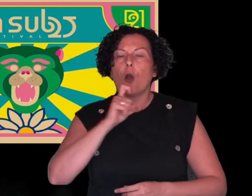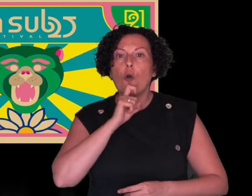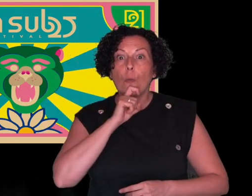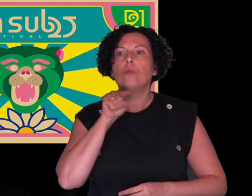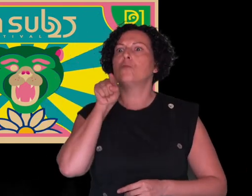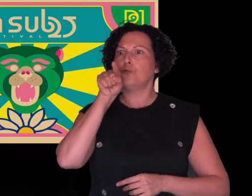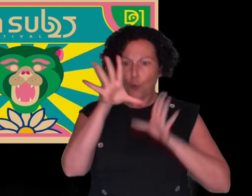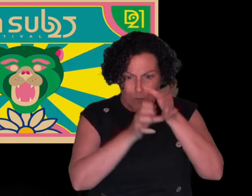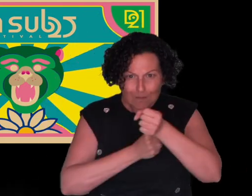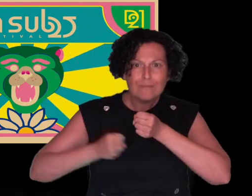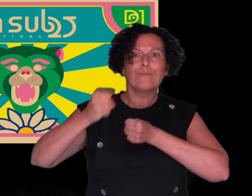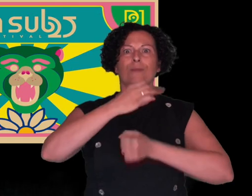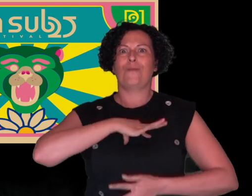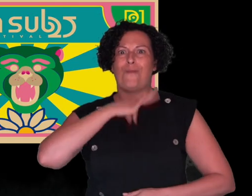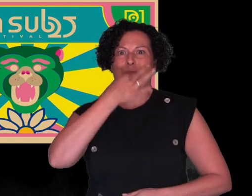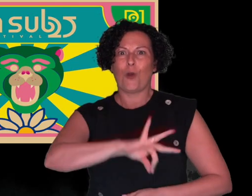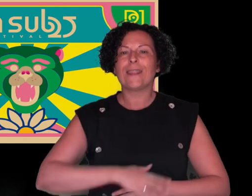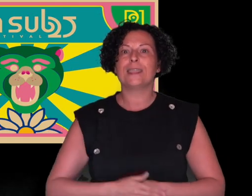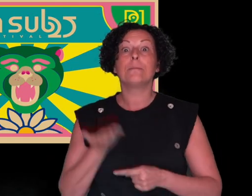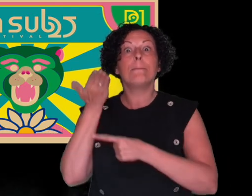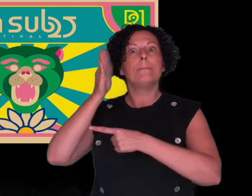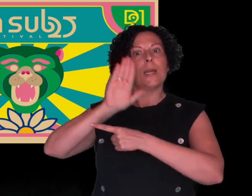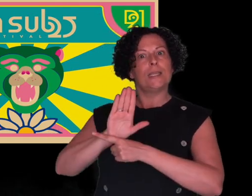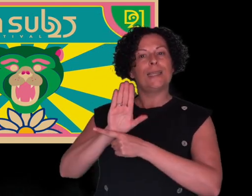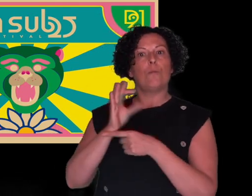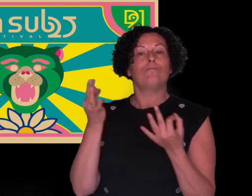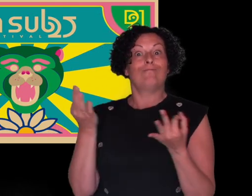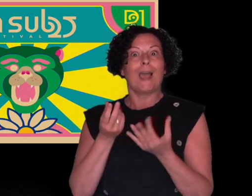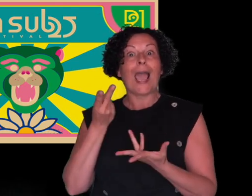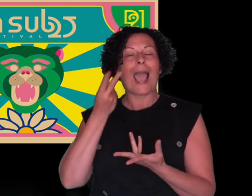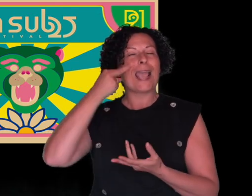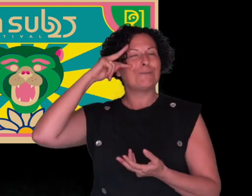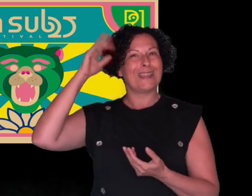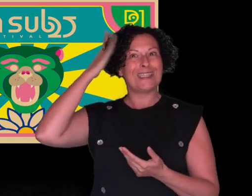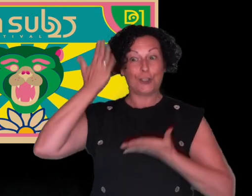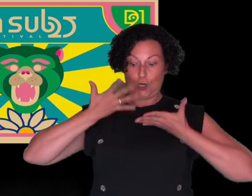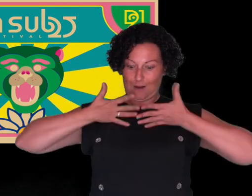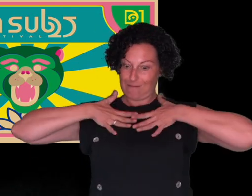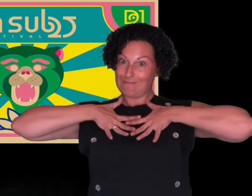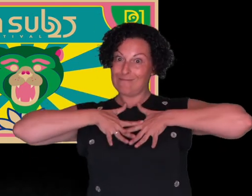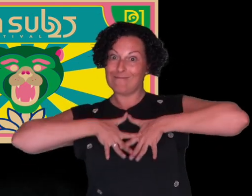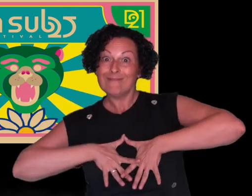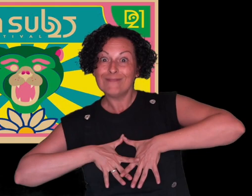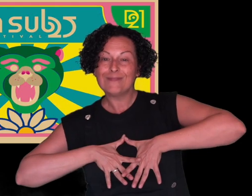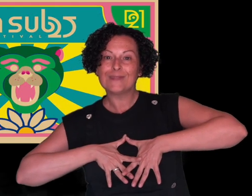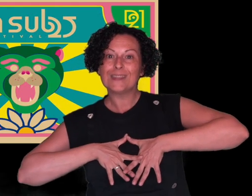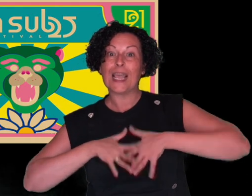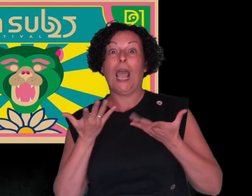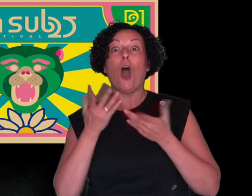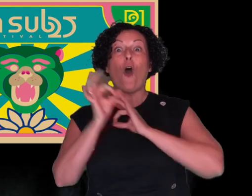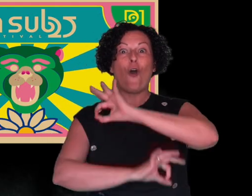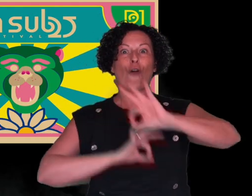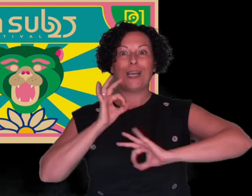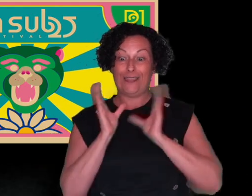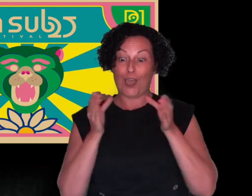¡Tú puedes ponerte en su lugar! Te presentamos una experiencia sensorial inmersiva